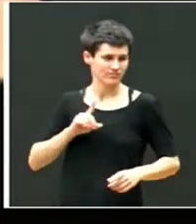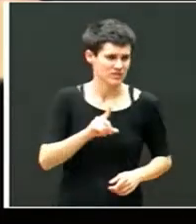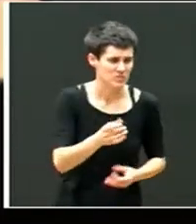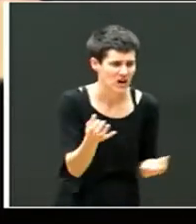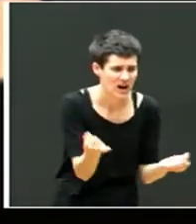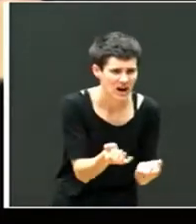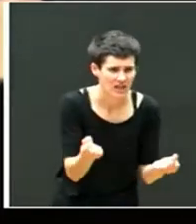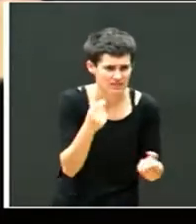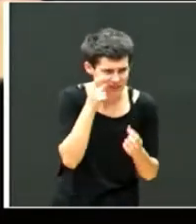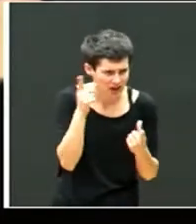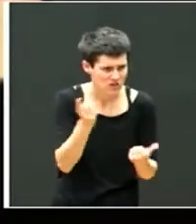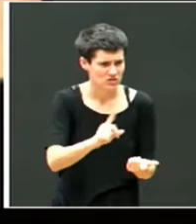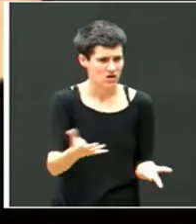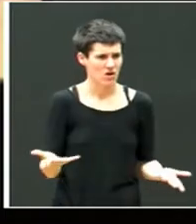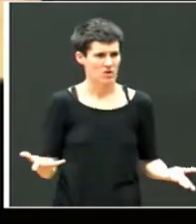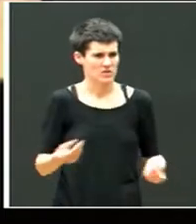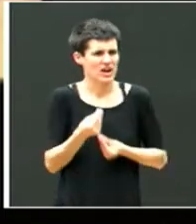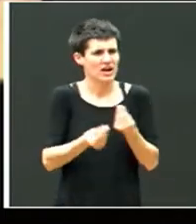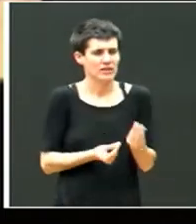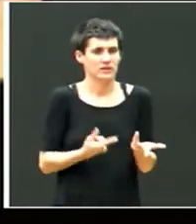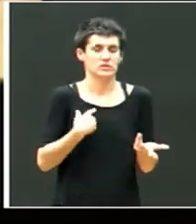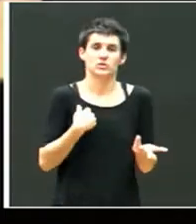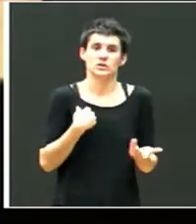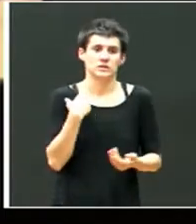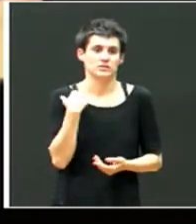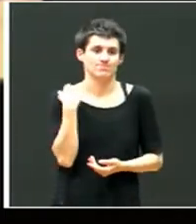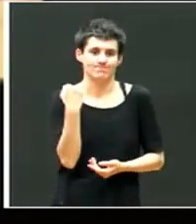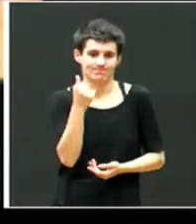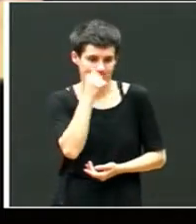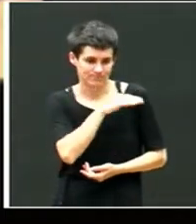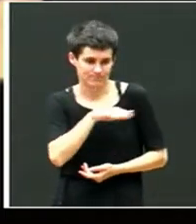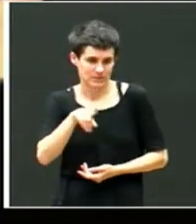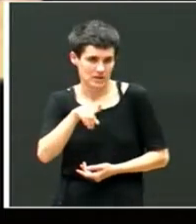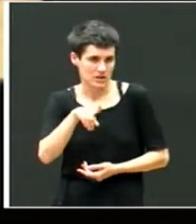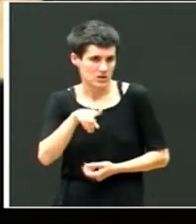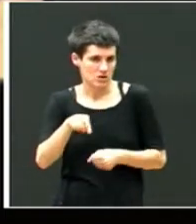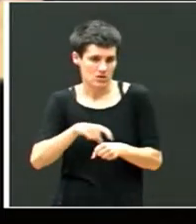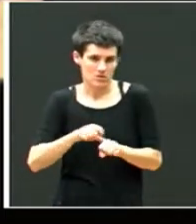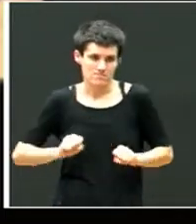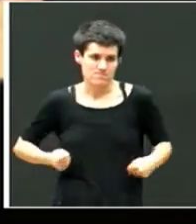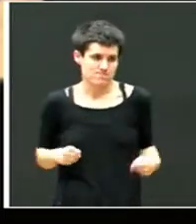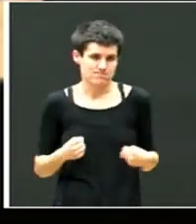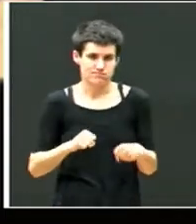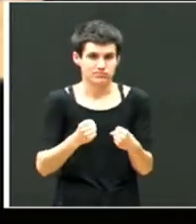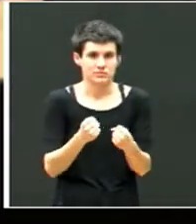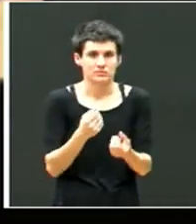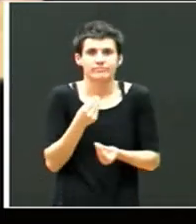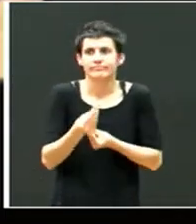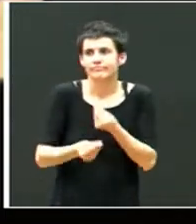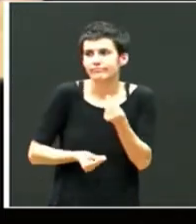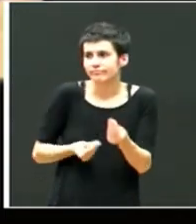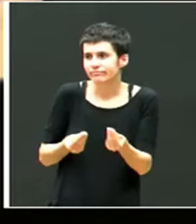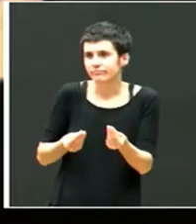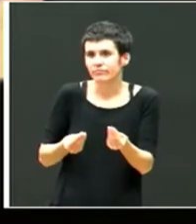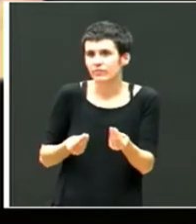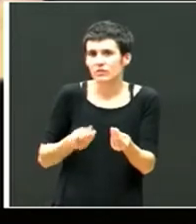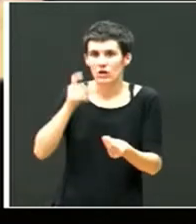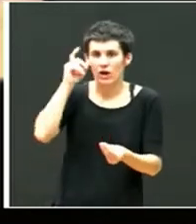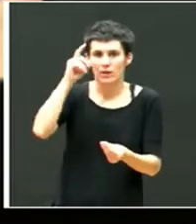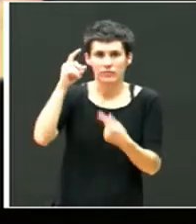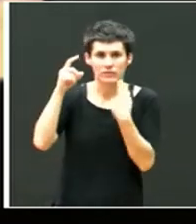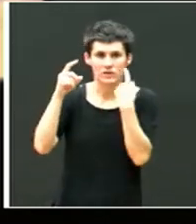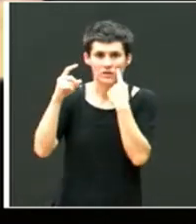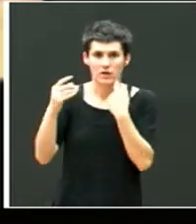no te das cuenta. Y entonces el otro se puso tan nervioso y Joseba se puso tan nervioso que lo único que se le ocurrió es darle una bofetada a la